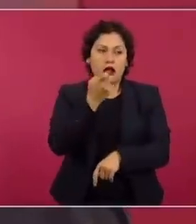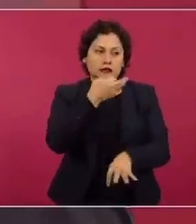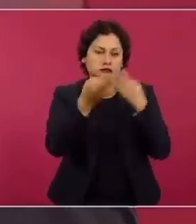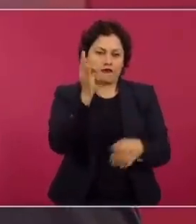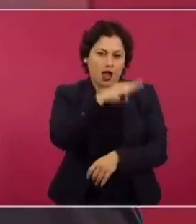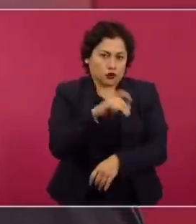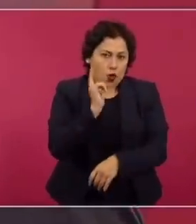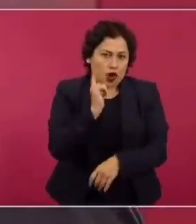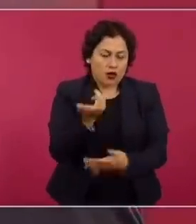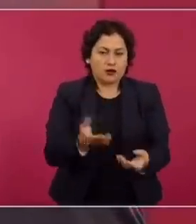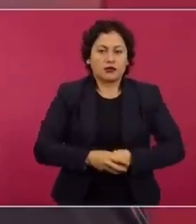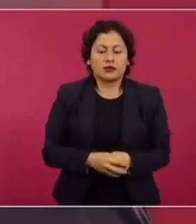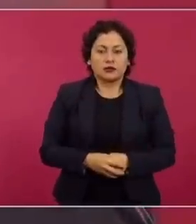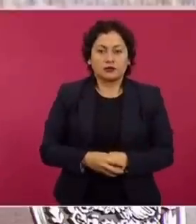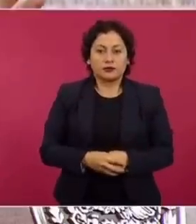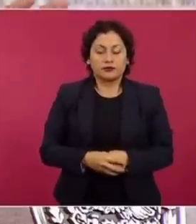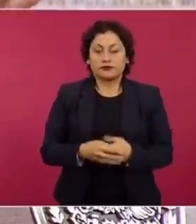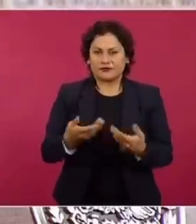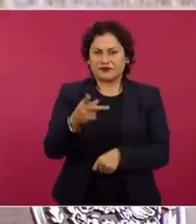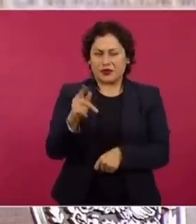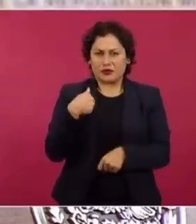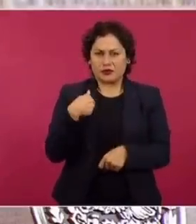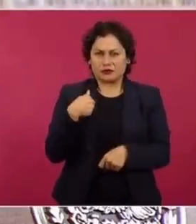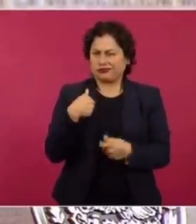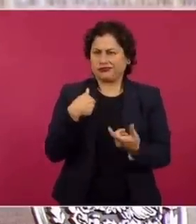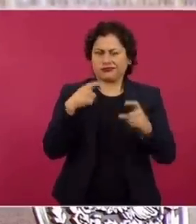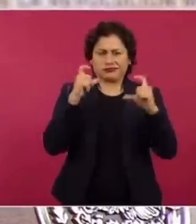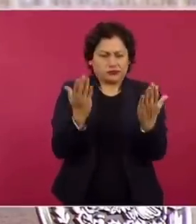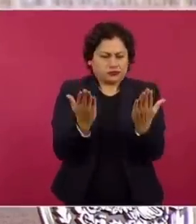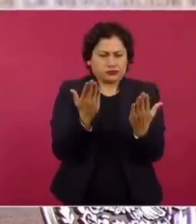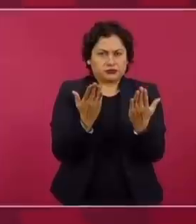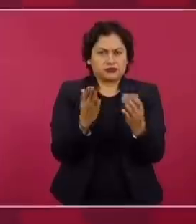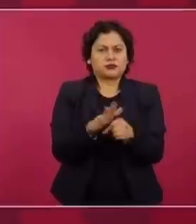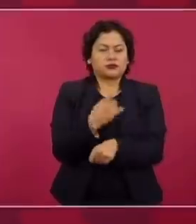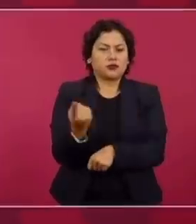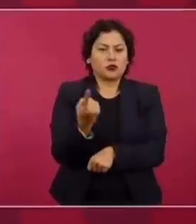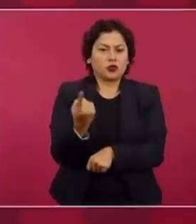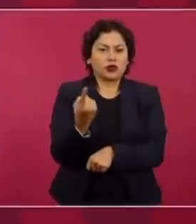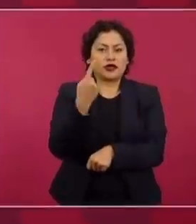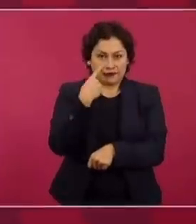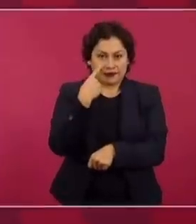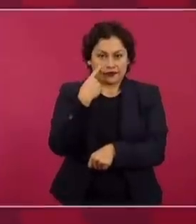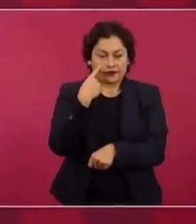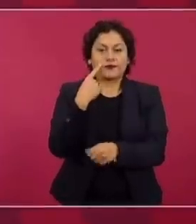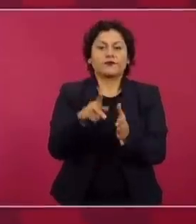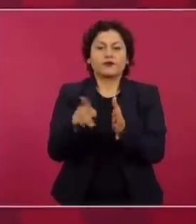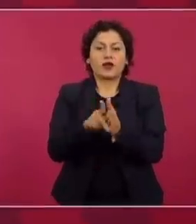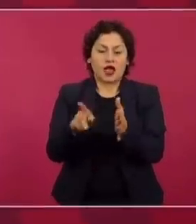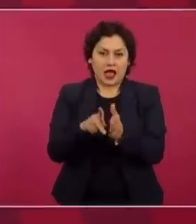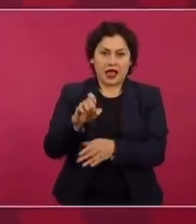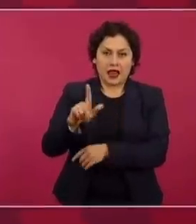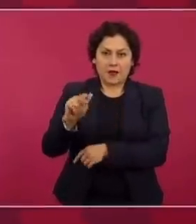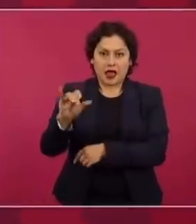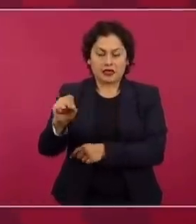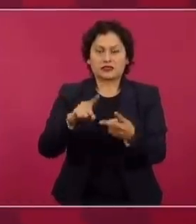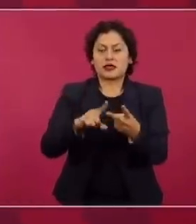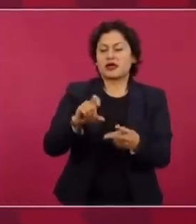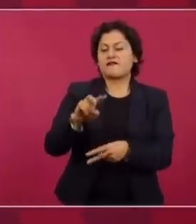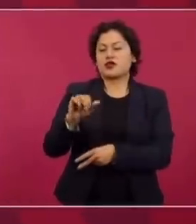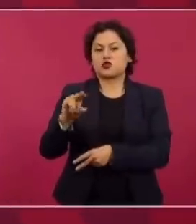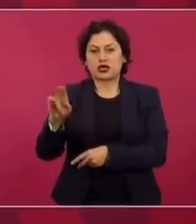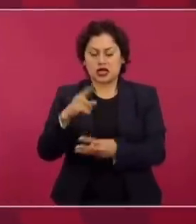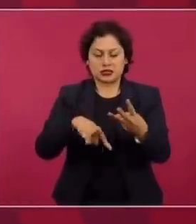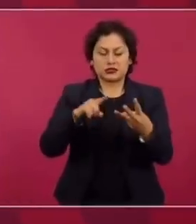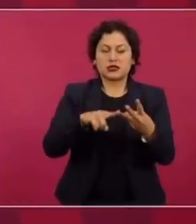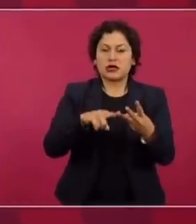pero me llamó la atención porque el país, Líbano Sáenz, el